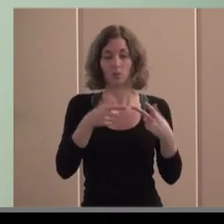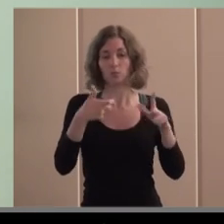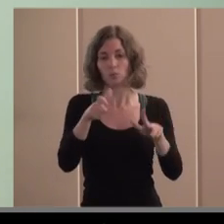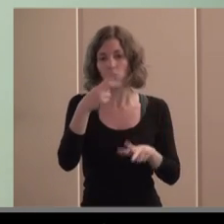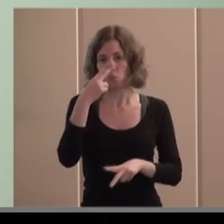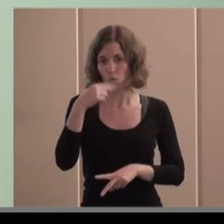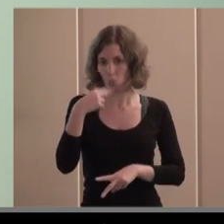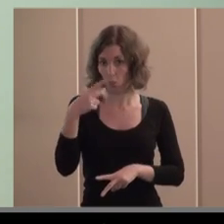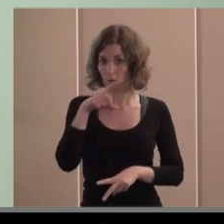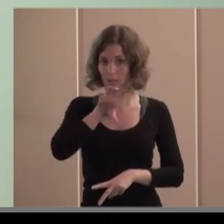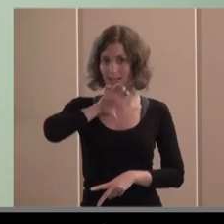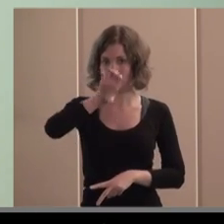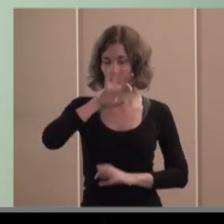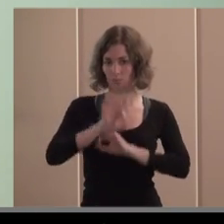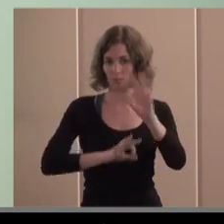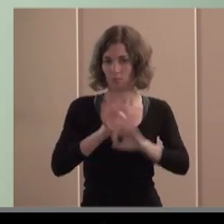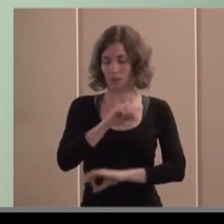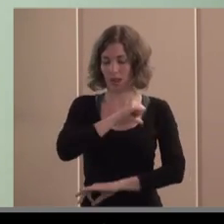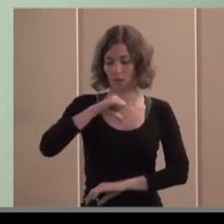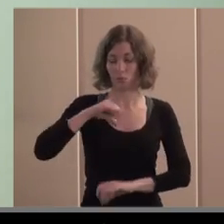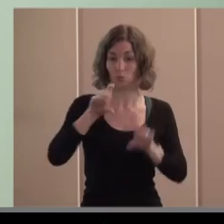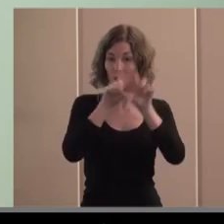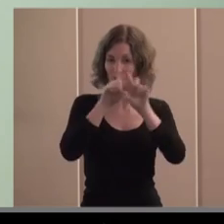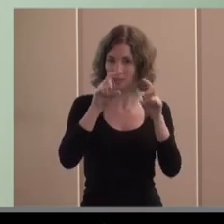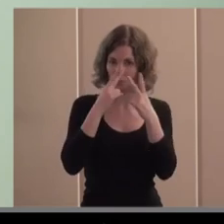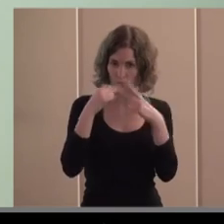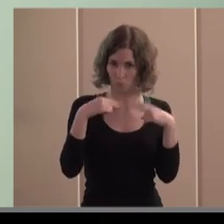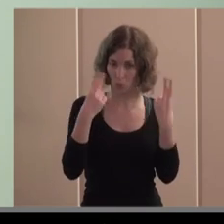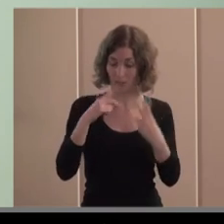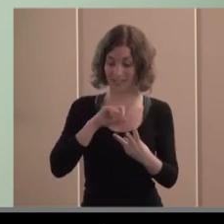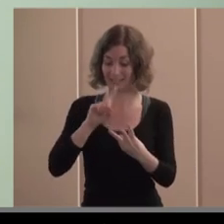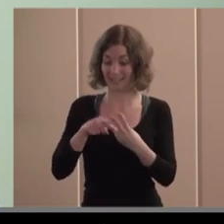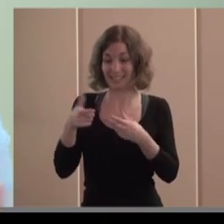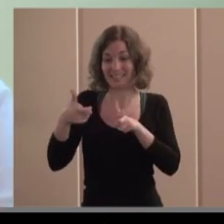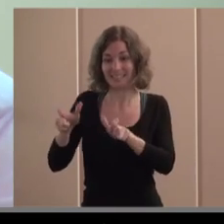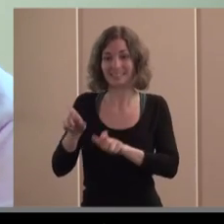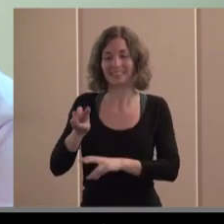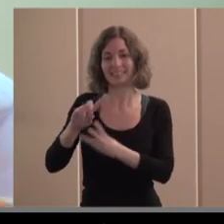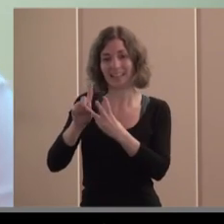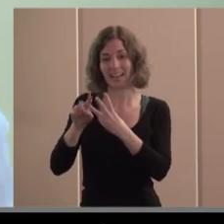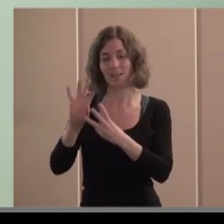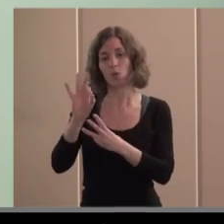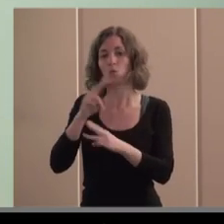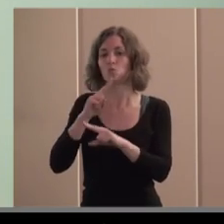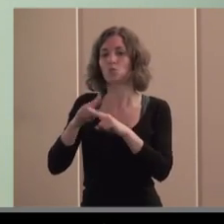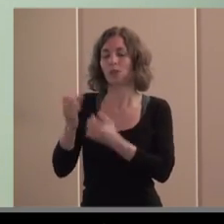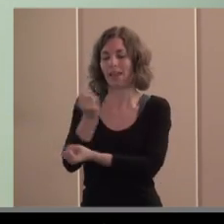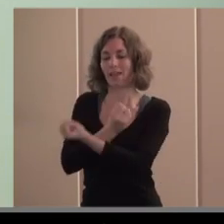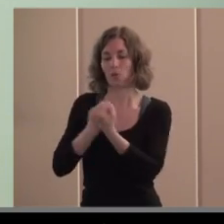del Estado el organismo autónomo y las empresas públicas y un tercer sector o economía social